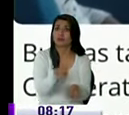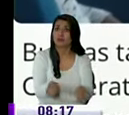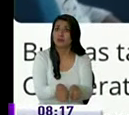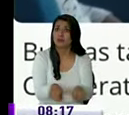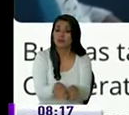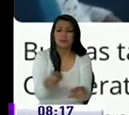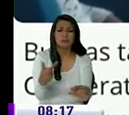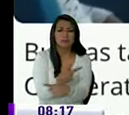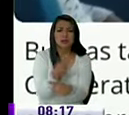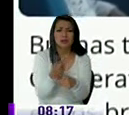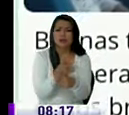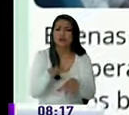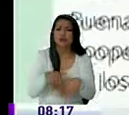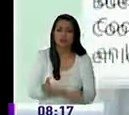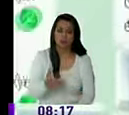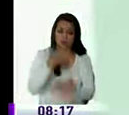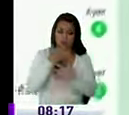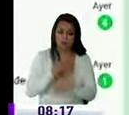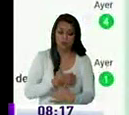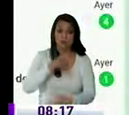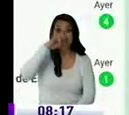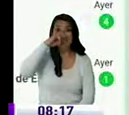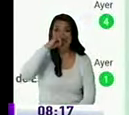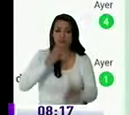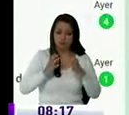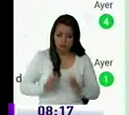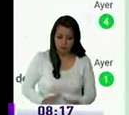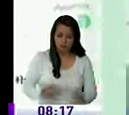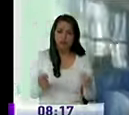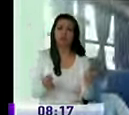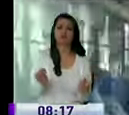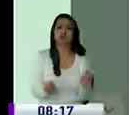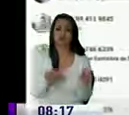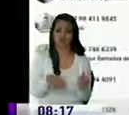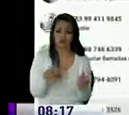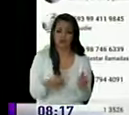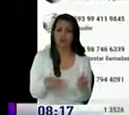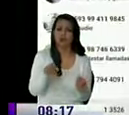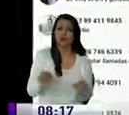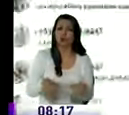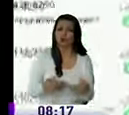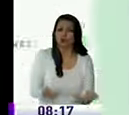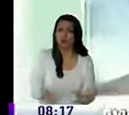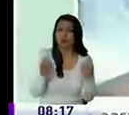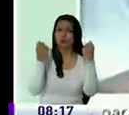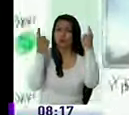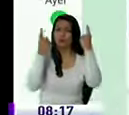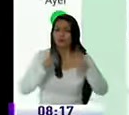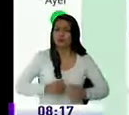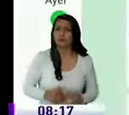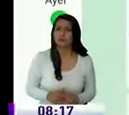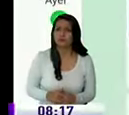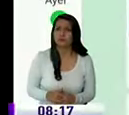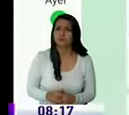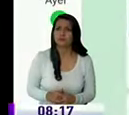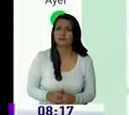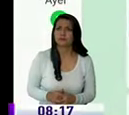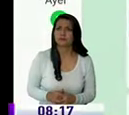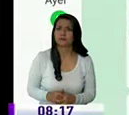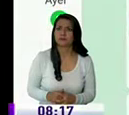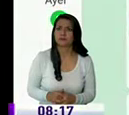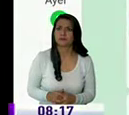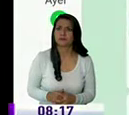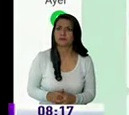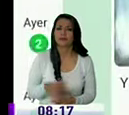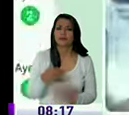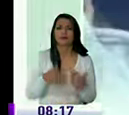peligroso como puede tener un niño en los brazos realmente increíble las imágenes y dice y para rematar se pone a